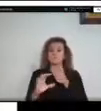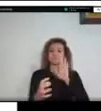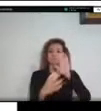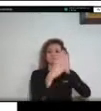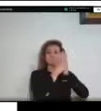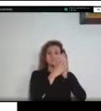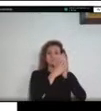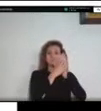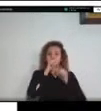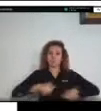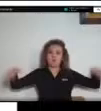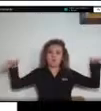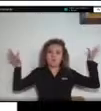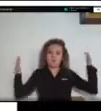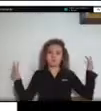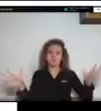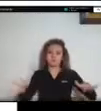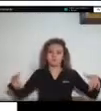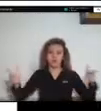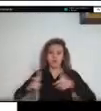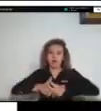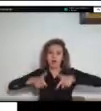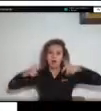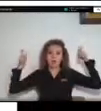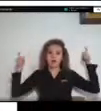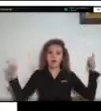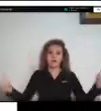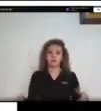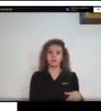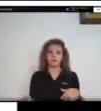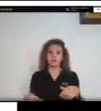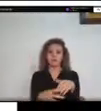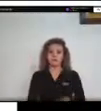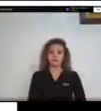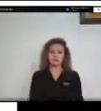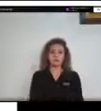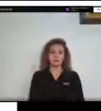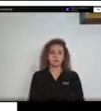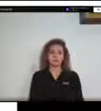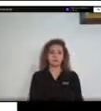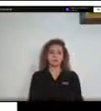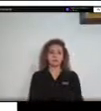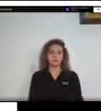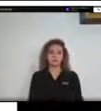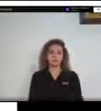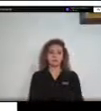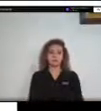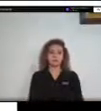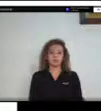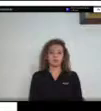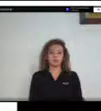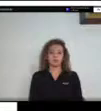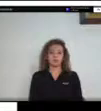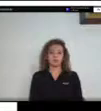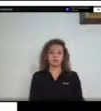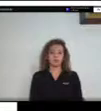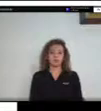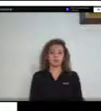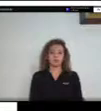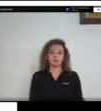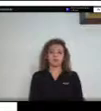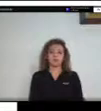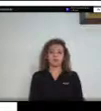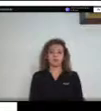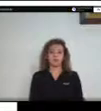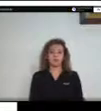Entonces, ya conociendo nuestra área, acaba de decir que nuestra corporación desde el año 2009 ha realizado unos monitoreos,